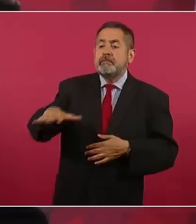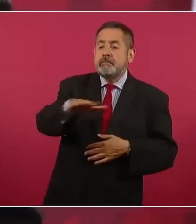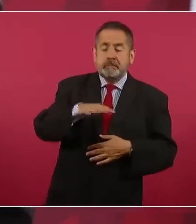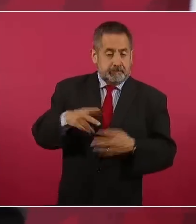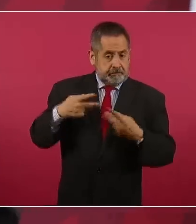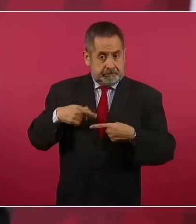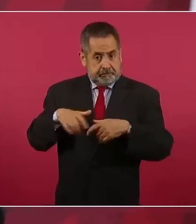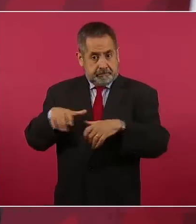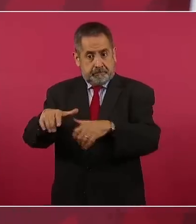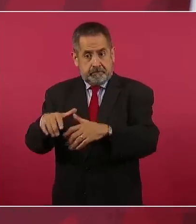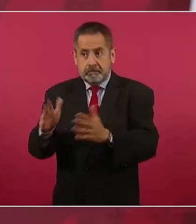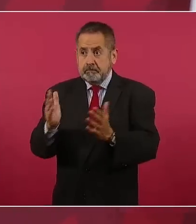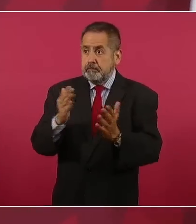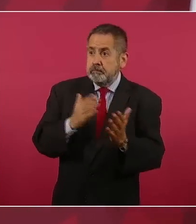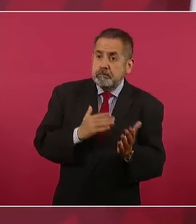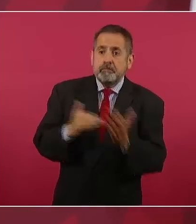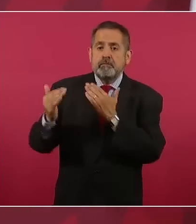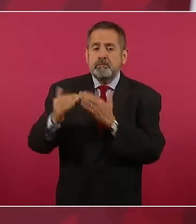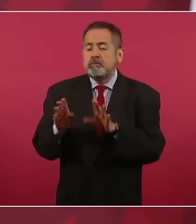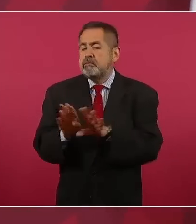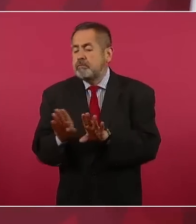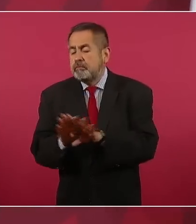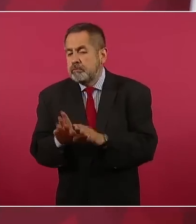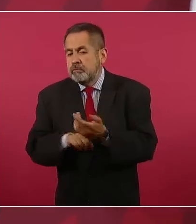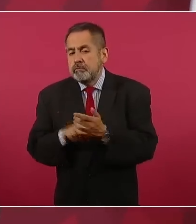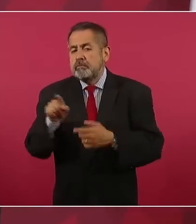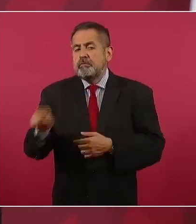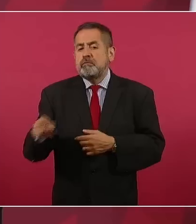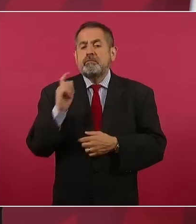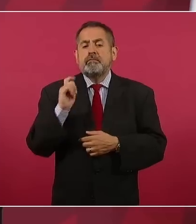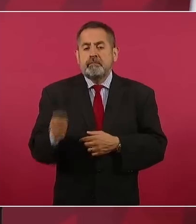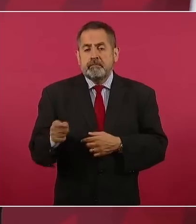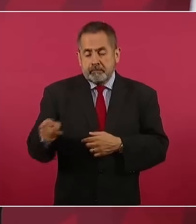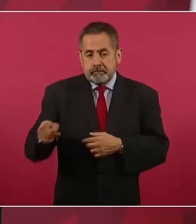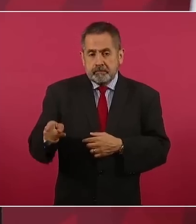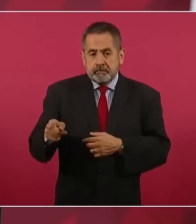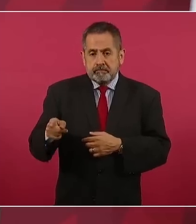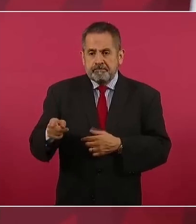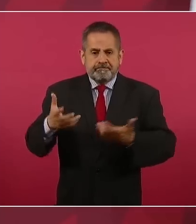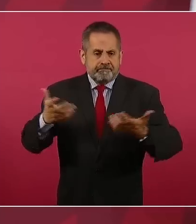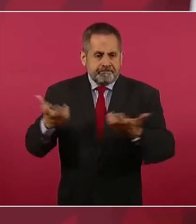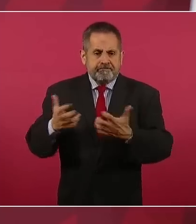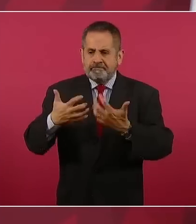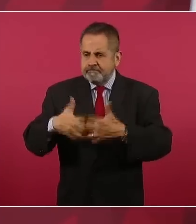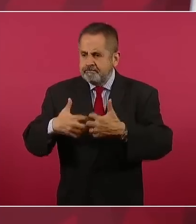fundamentalmente con producción,